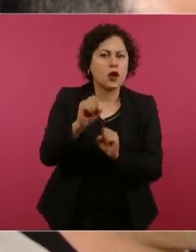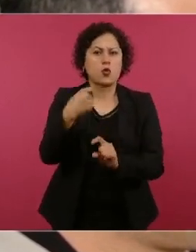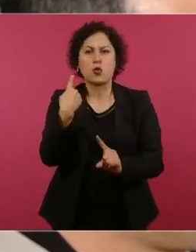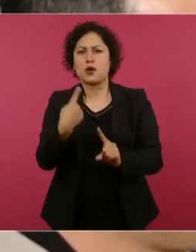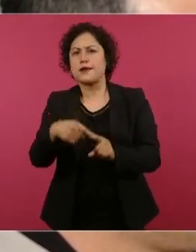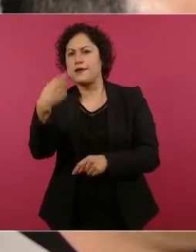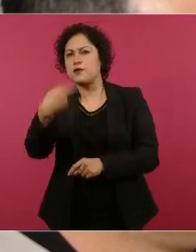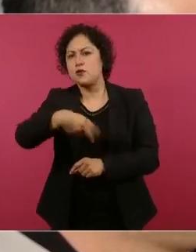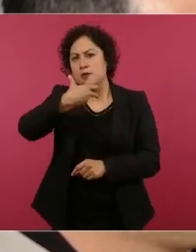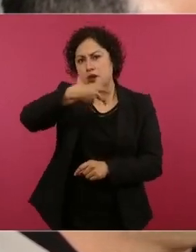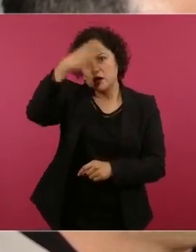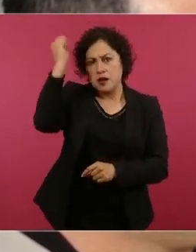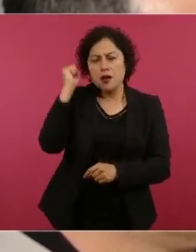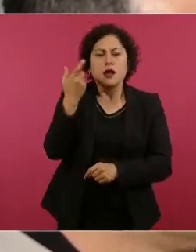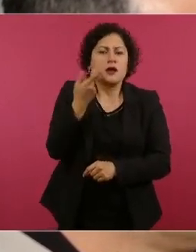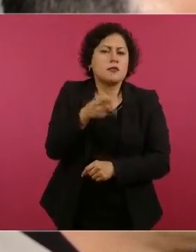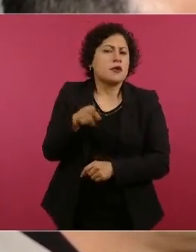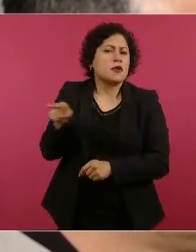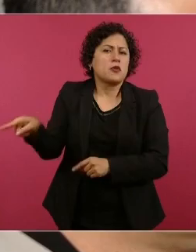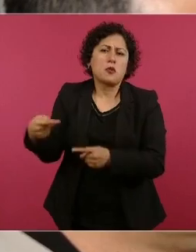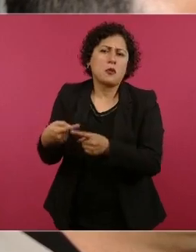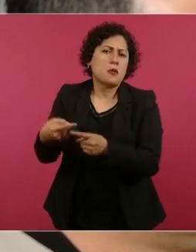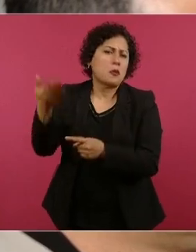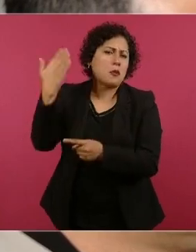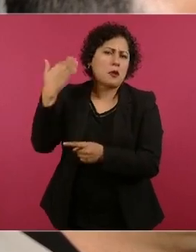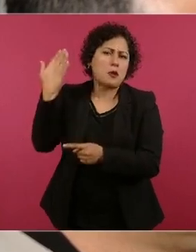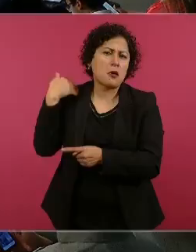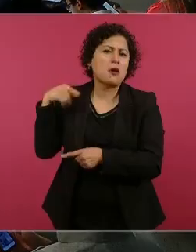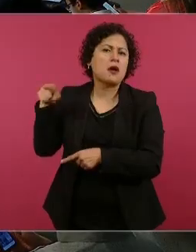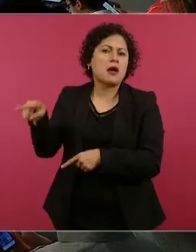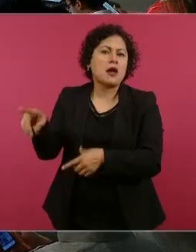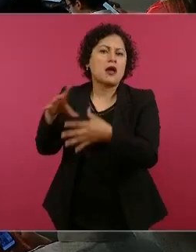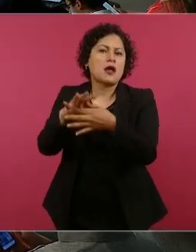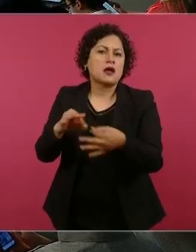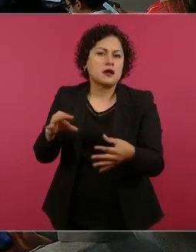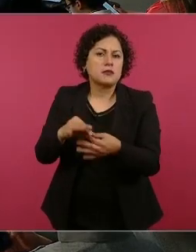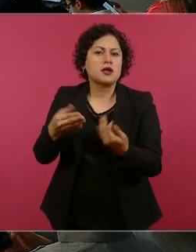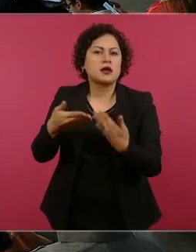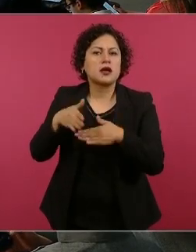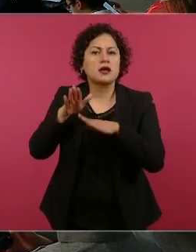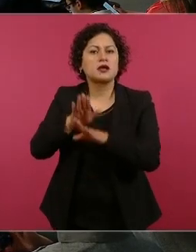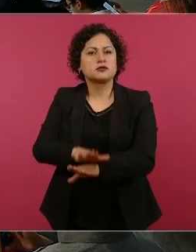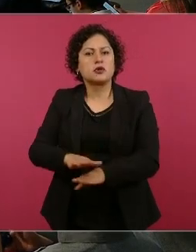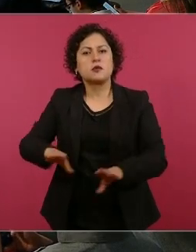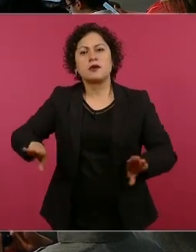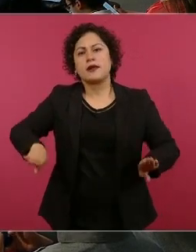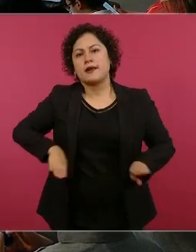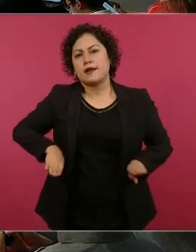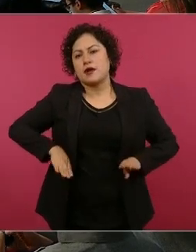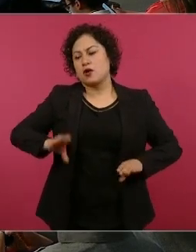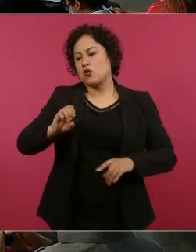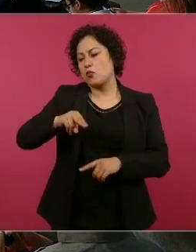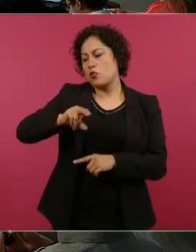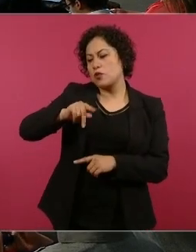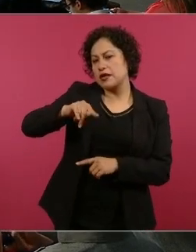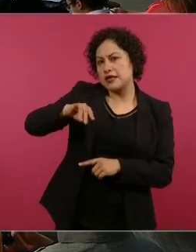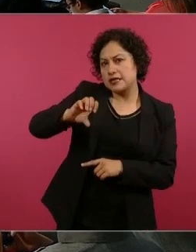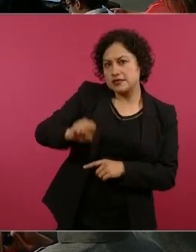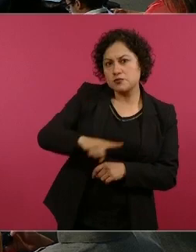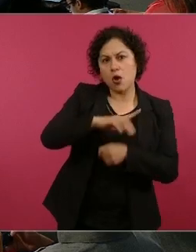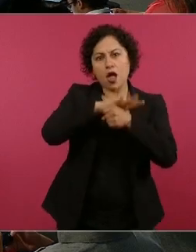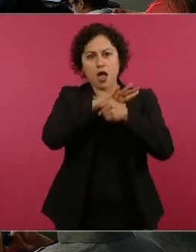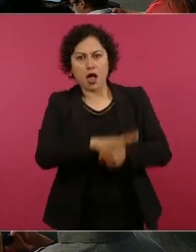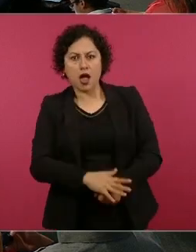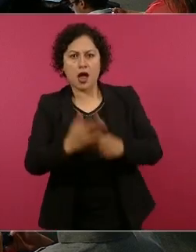que ya ha hecho en el pasado, haciendo menciones del comunismo y de la persecución religiosa, el colapso